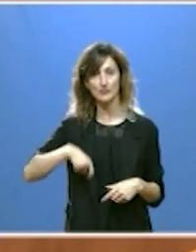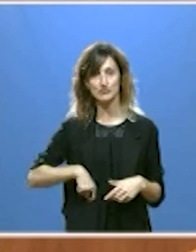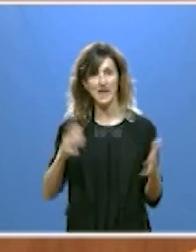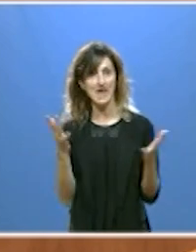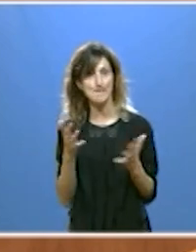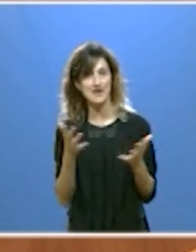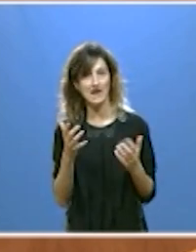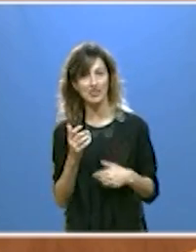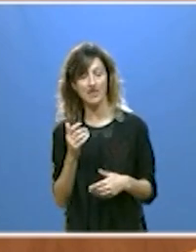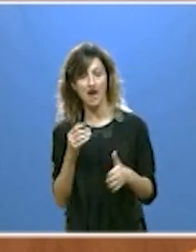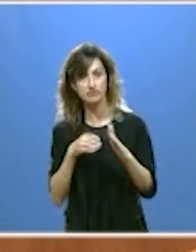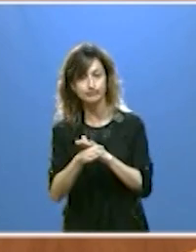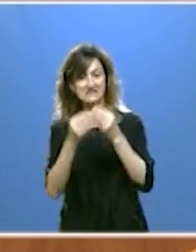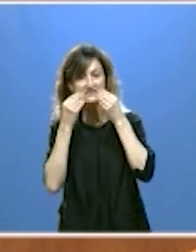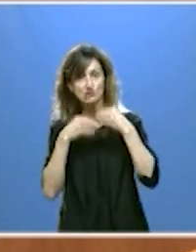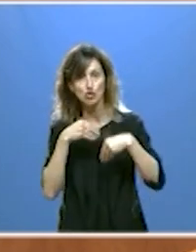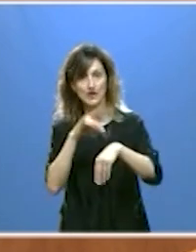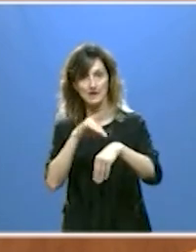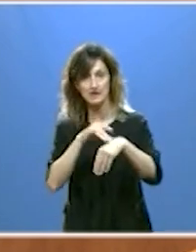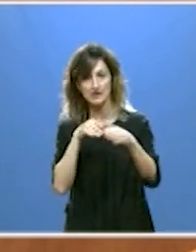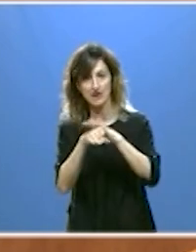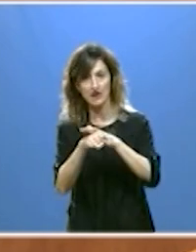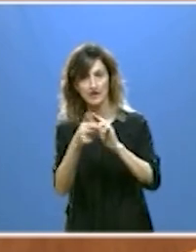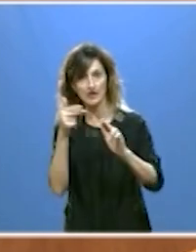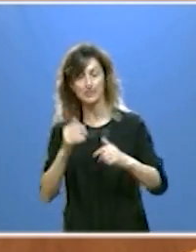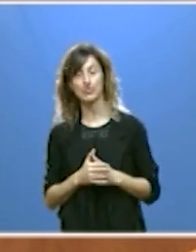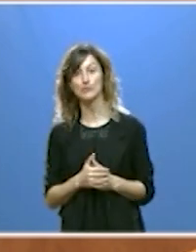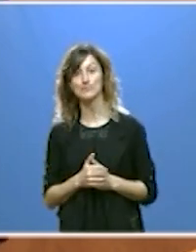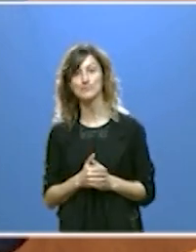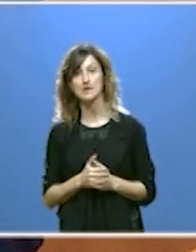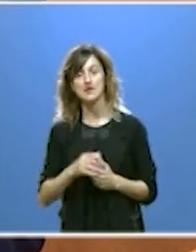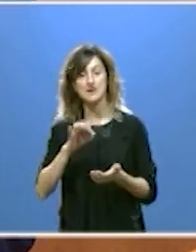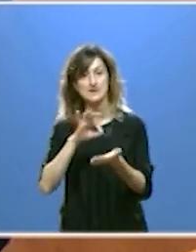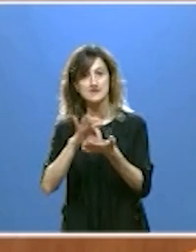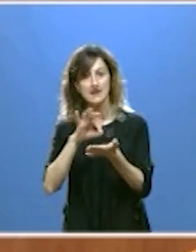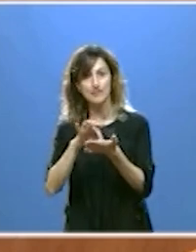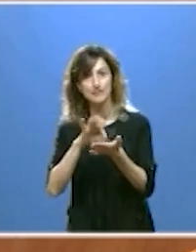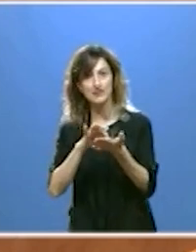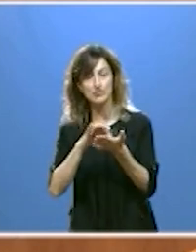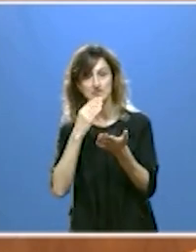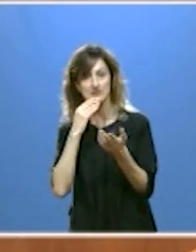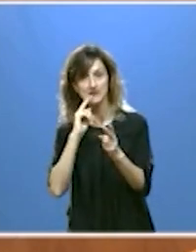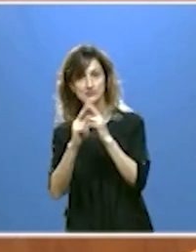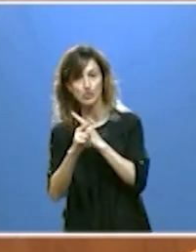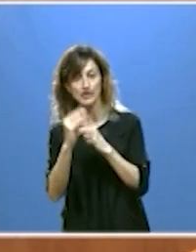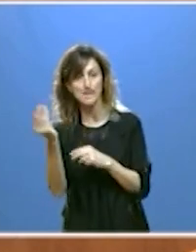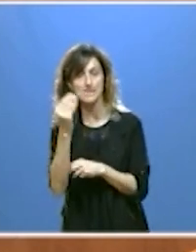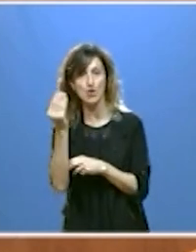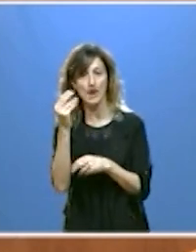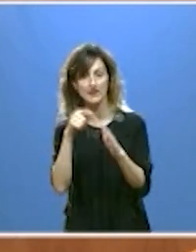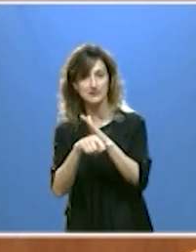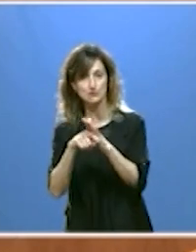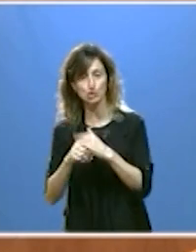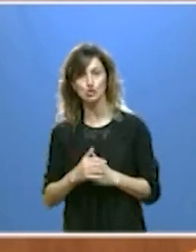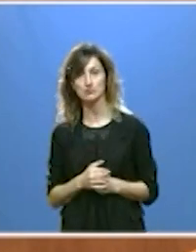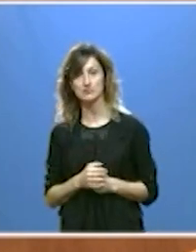emergencia a la historia clínica del paciente implantando el servicio SACILTE responde para mejorar la información y la gestión